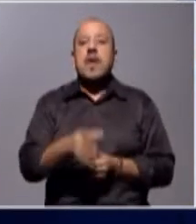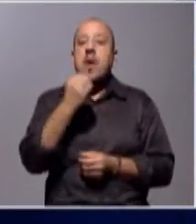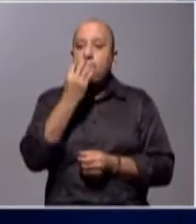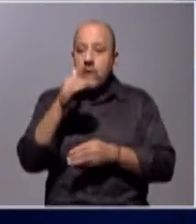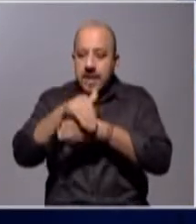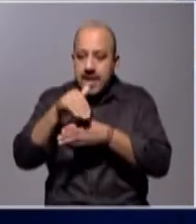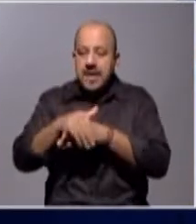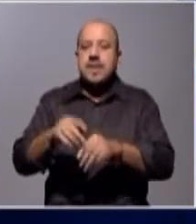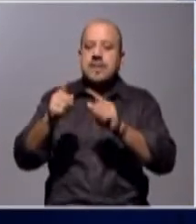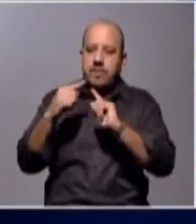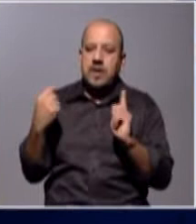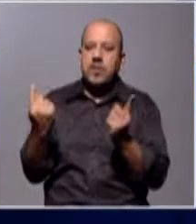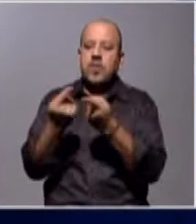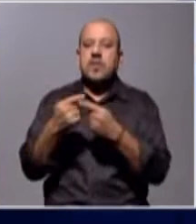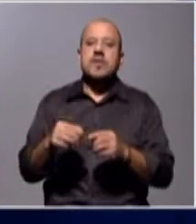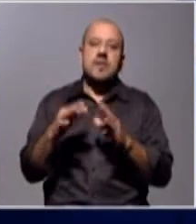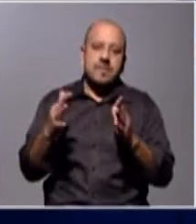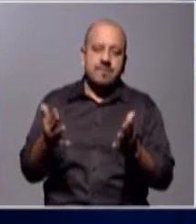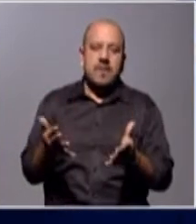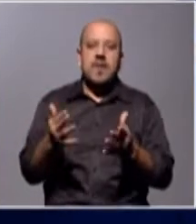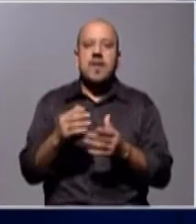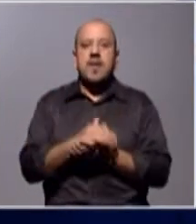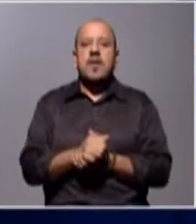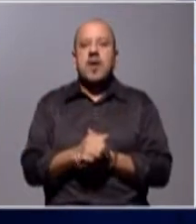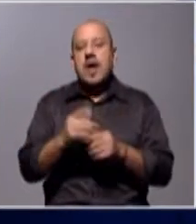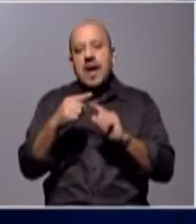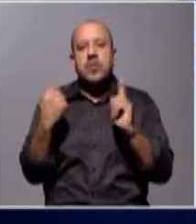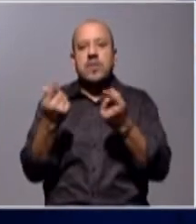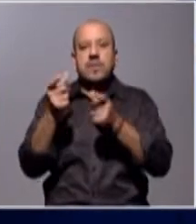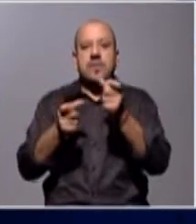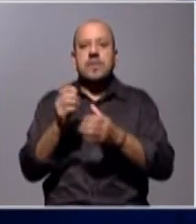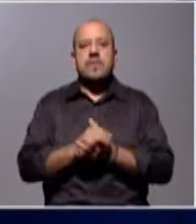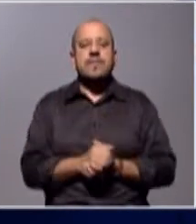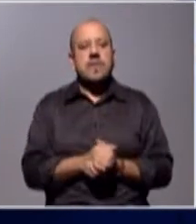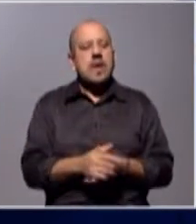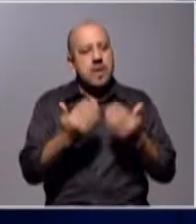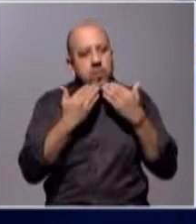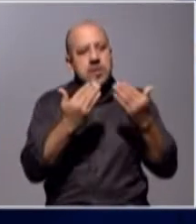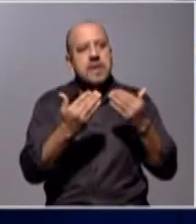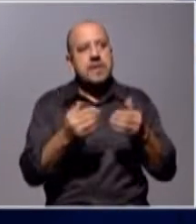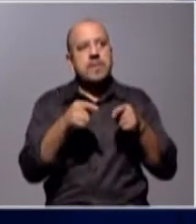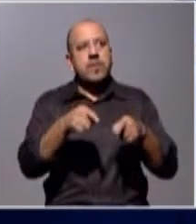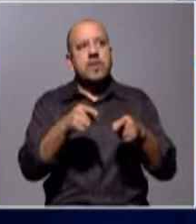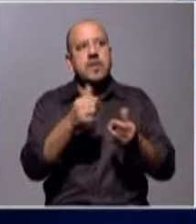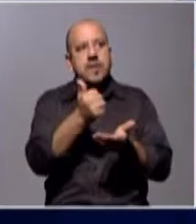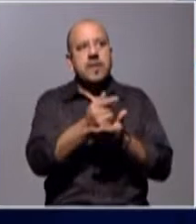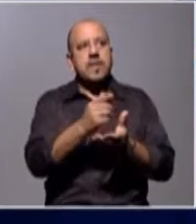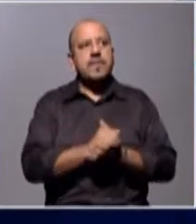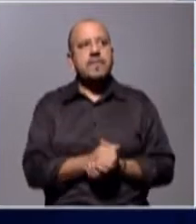tardes para ti y para todo el equipo y por supuesto que a los teleaudiencias. Muchísimas gracias por estos minutos.